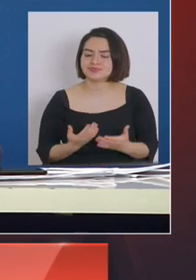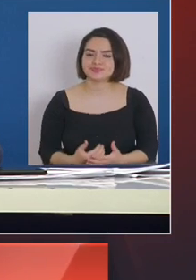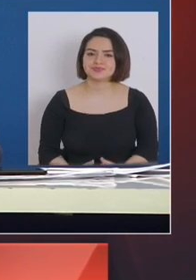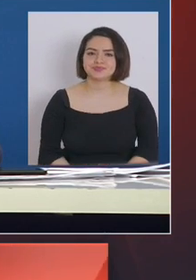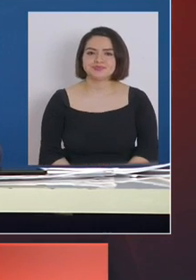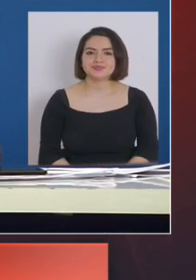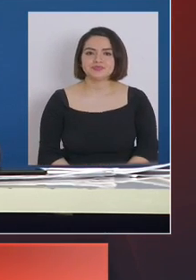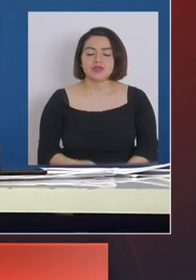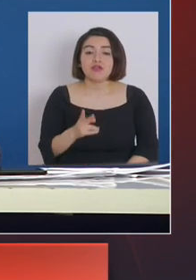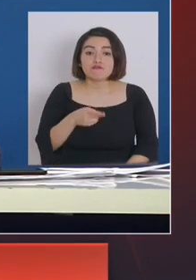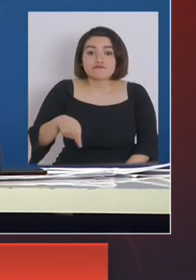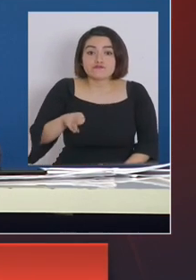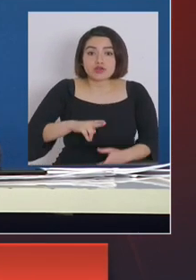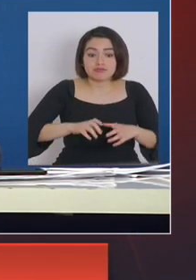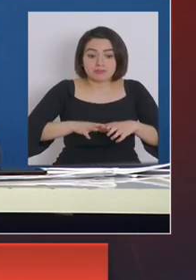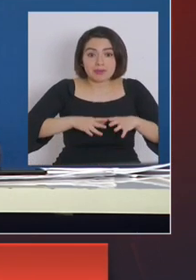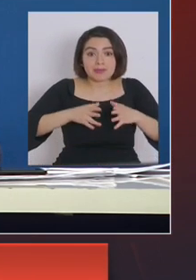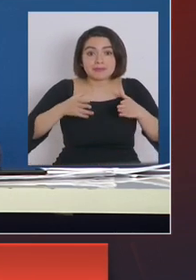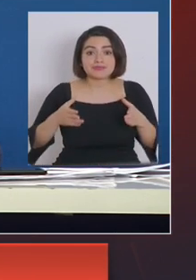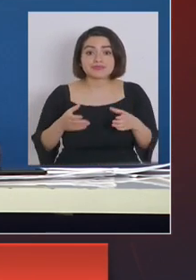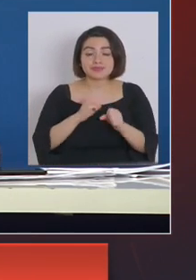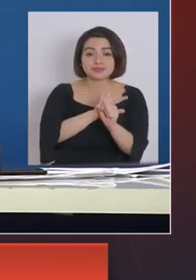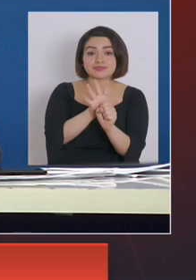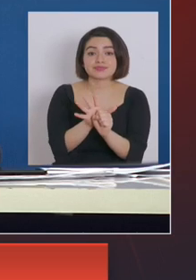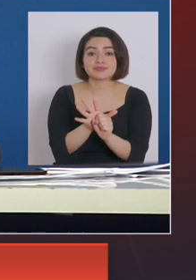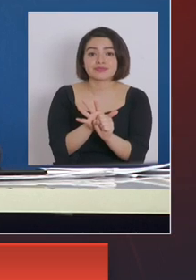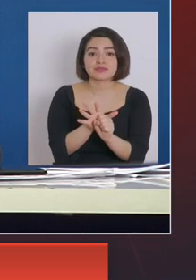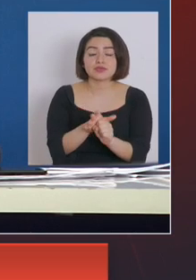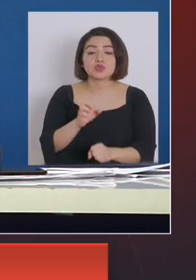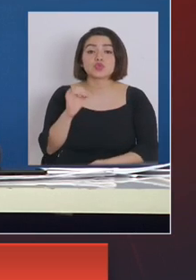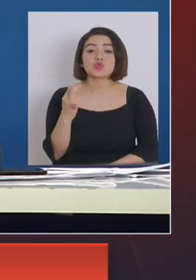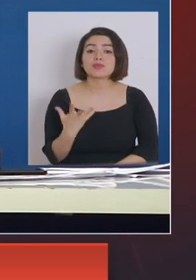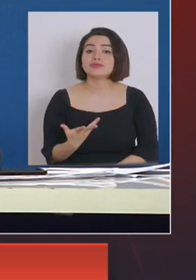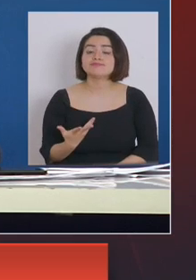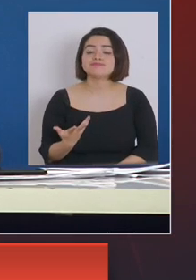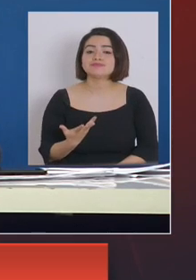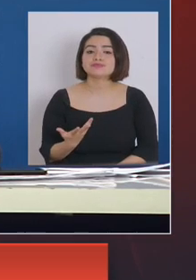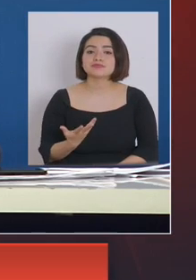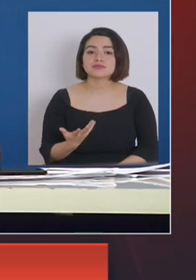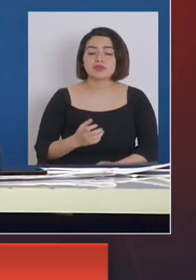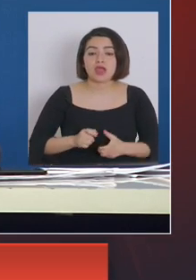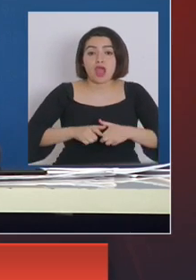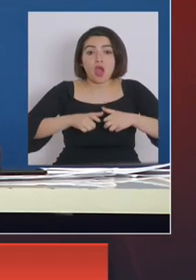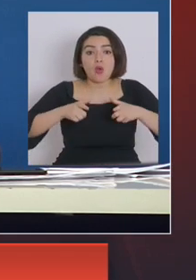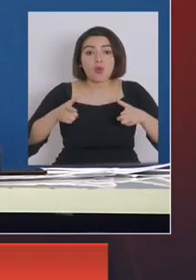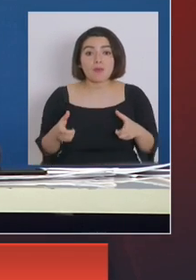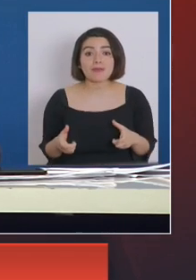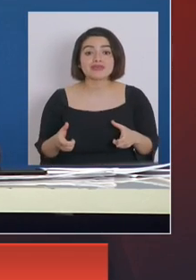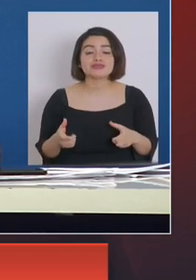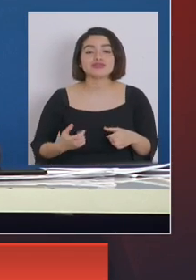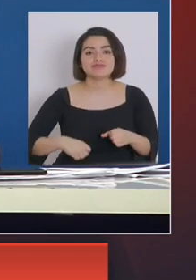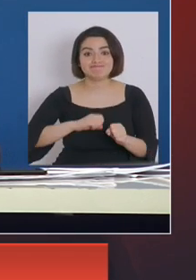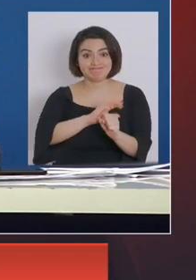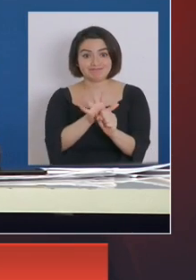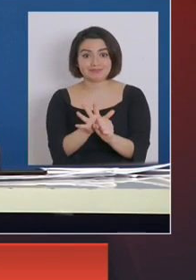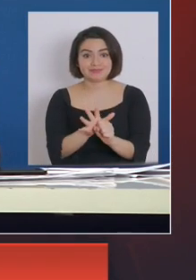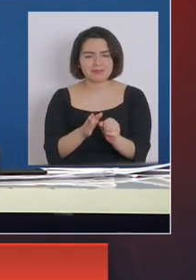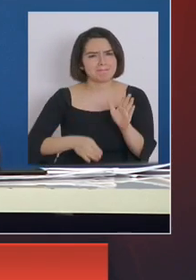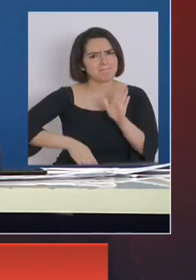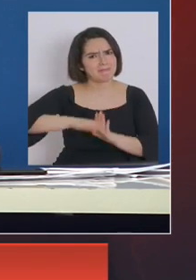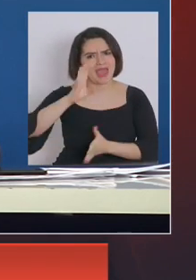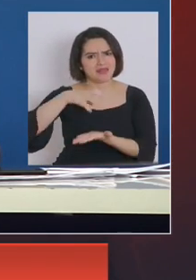este rebrote, o en este número de casos en aumento que vemos en las regiones, más que en la región metropolitana,